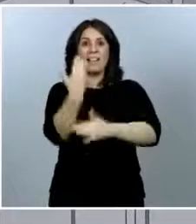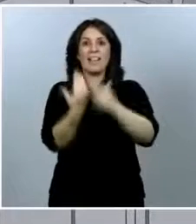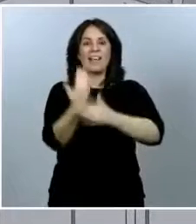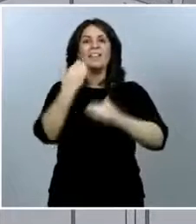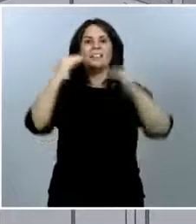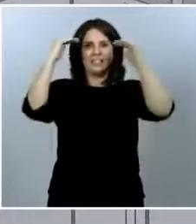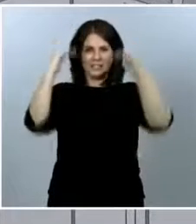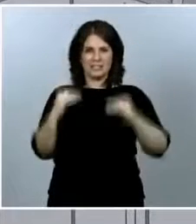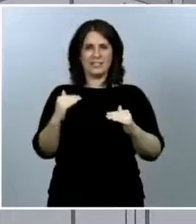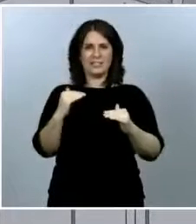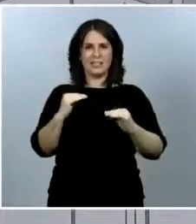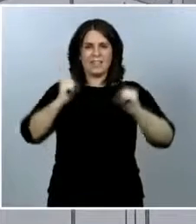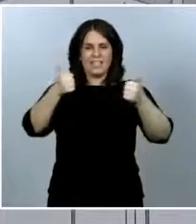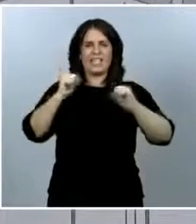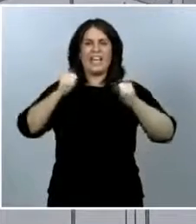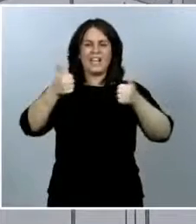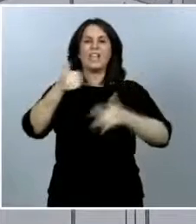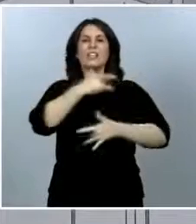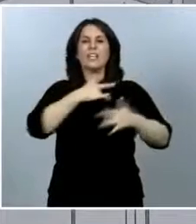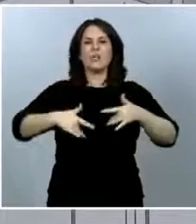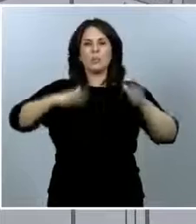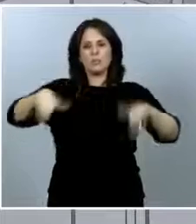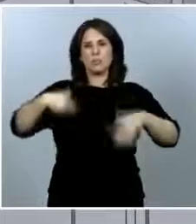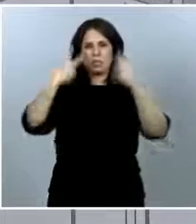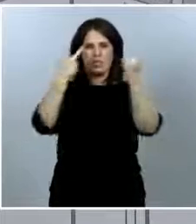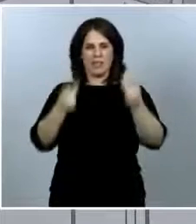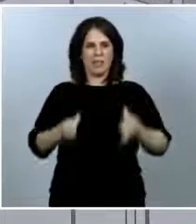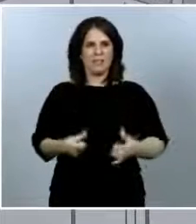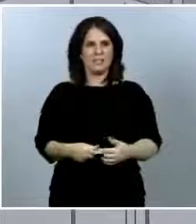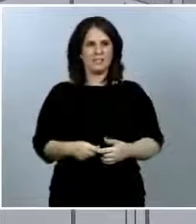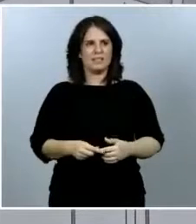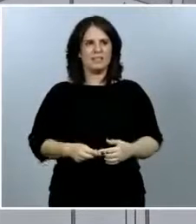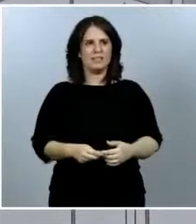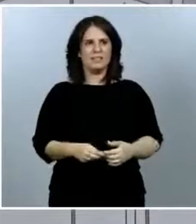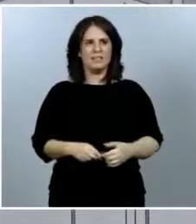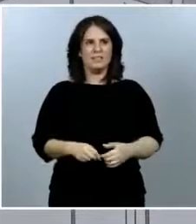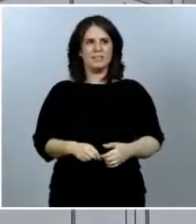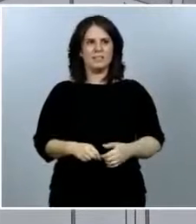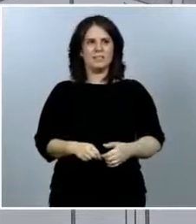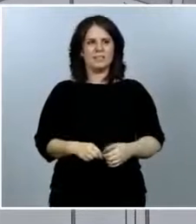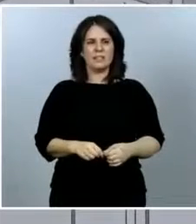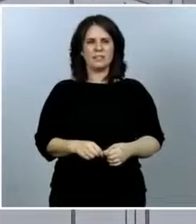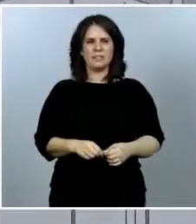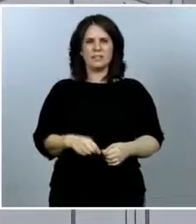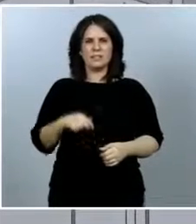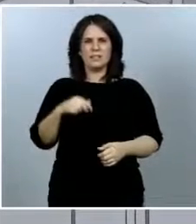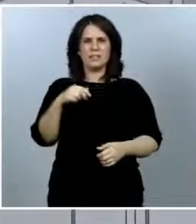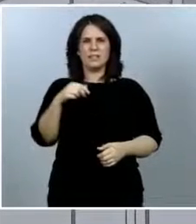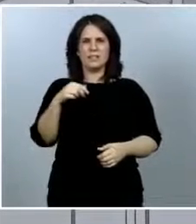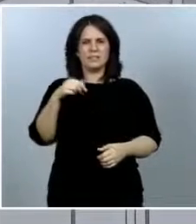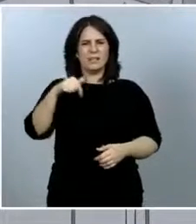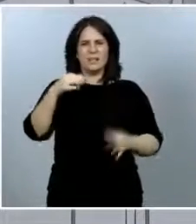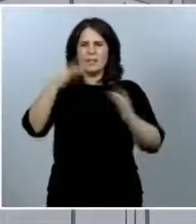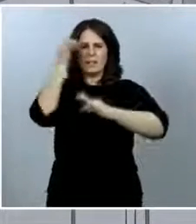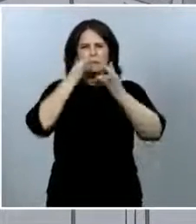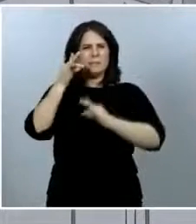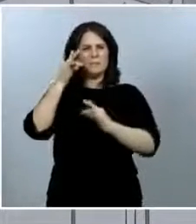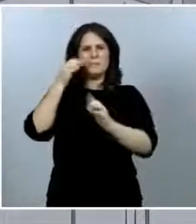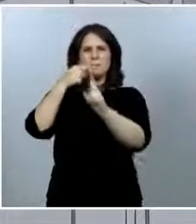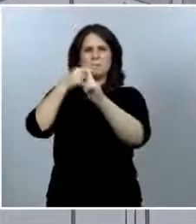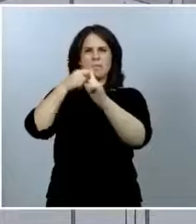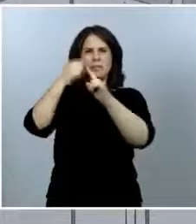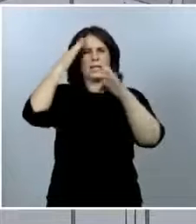de inicio de síntomas en los últimos siete días. Eso es un dato esperanzador. También del total de